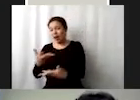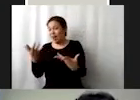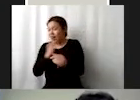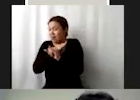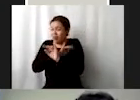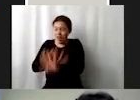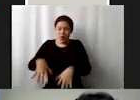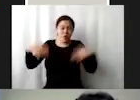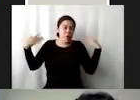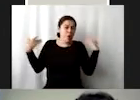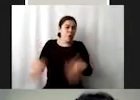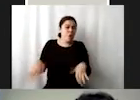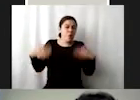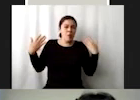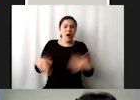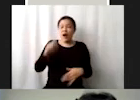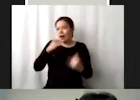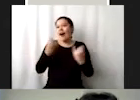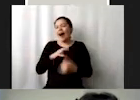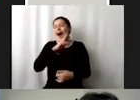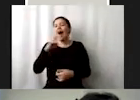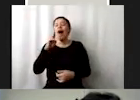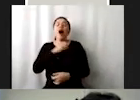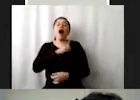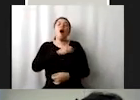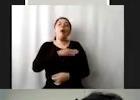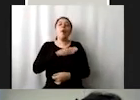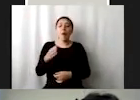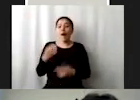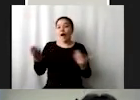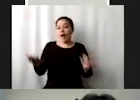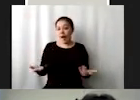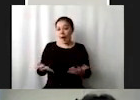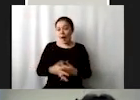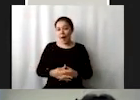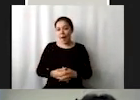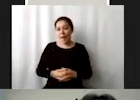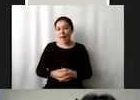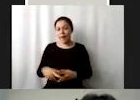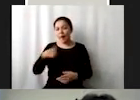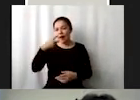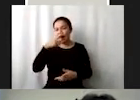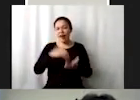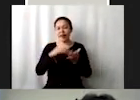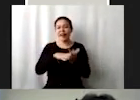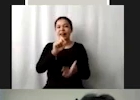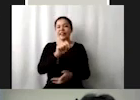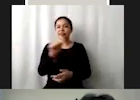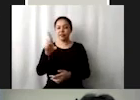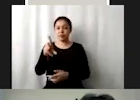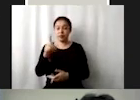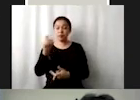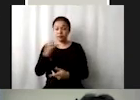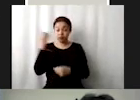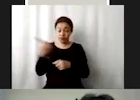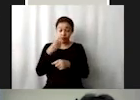pero también son buenas noticias porque por eso yo les decía veamos la agenda 2030 también como una oportunidad